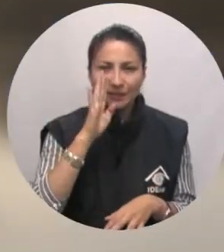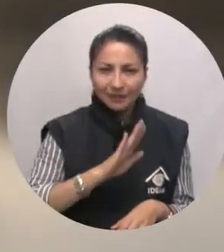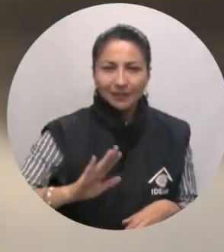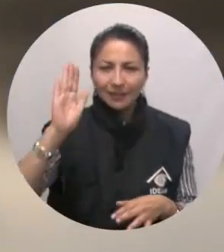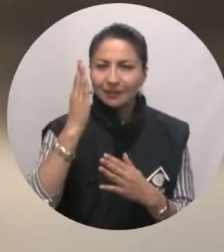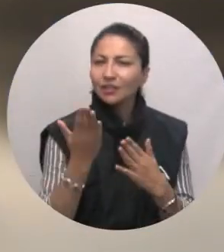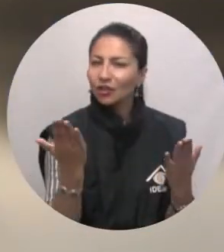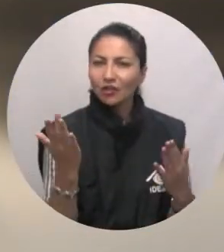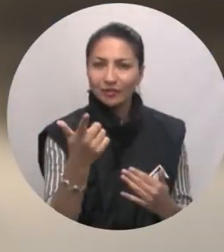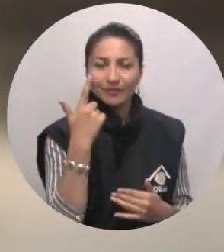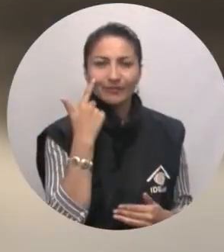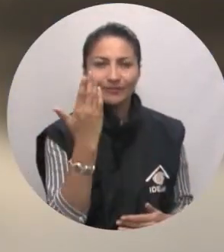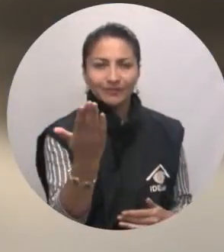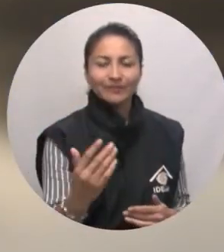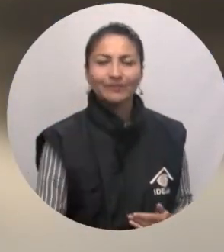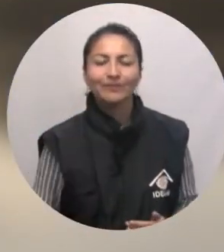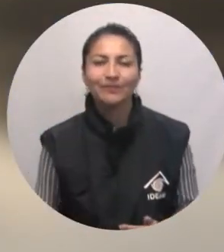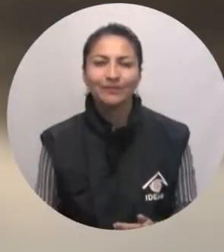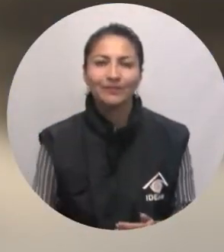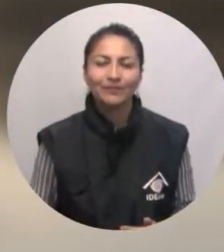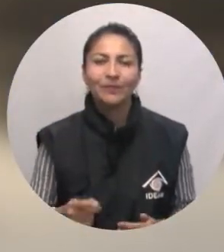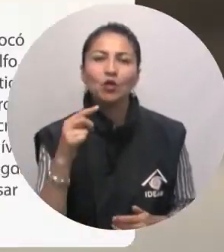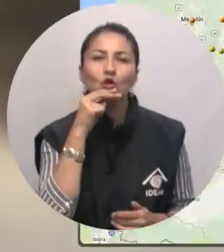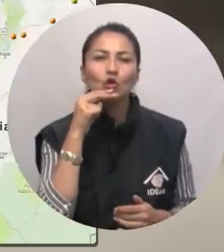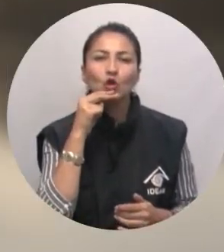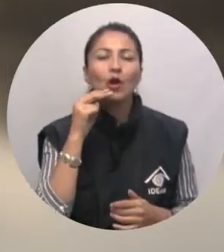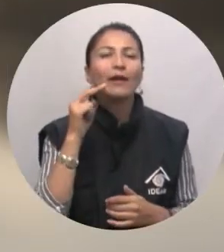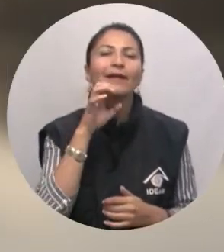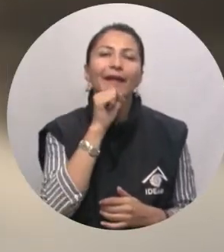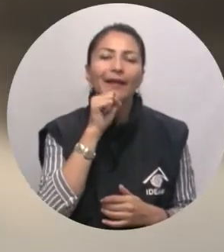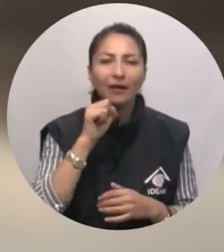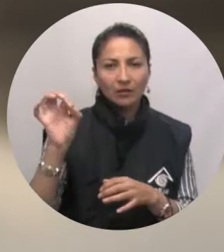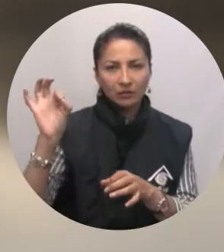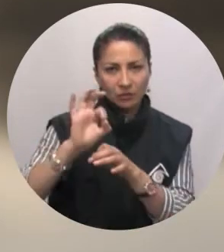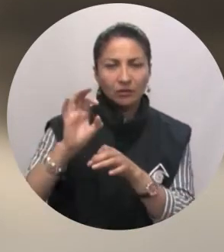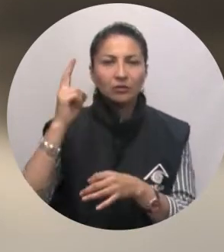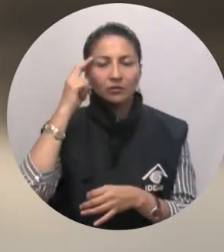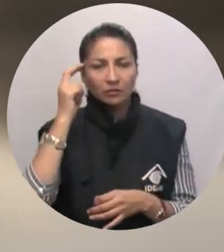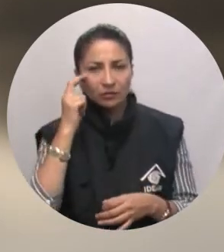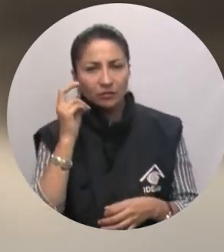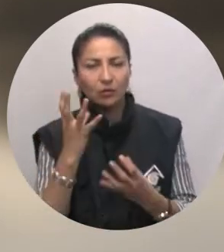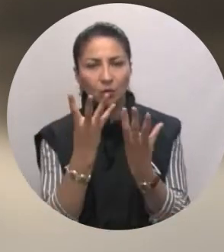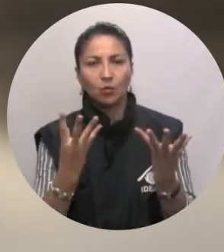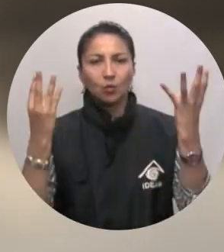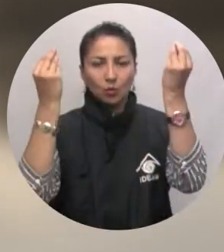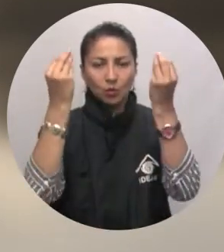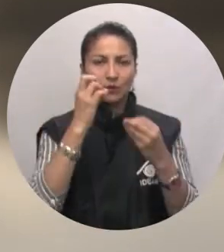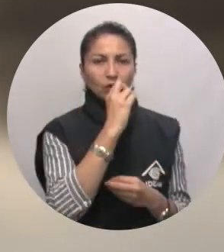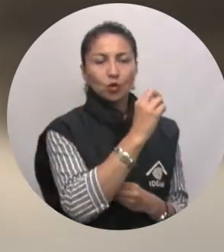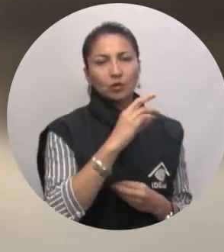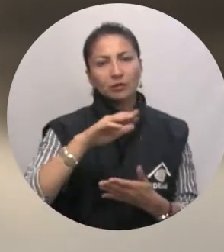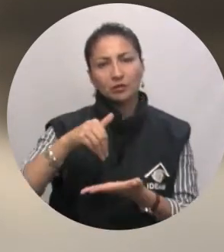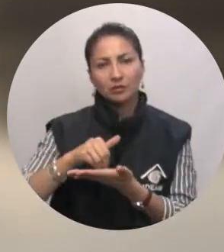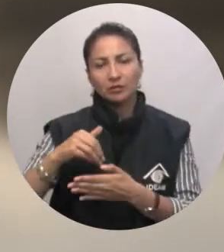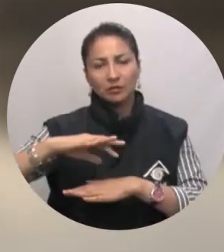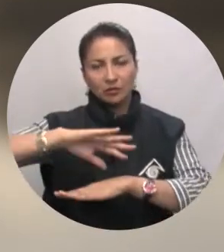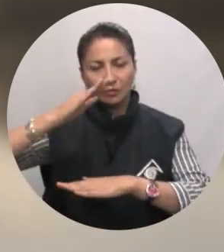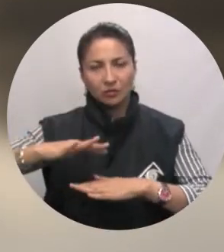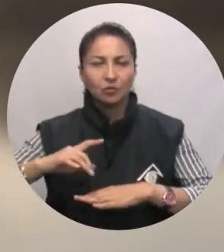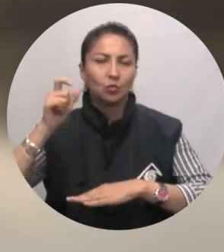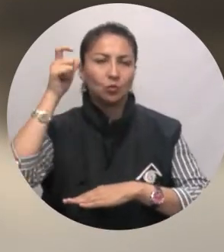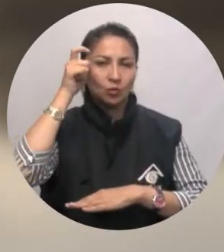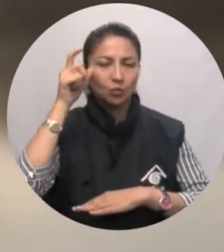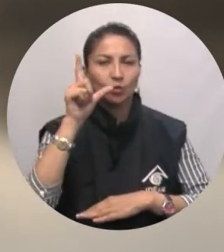a las principales alertas para hoy a nivel nacional. Alerta naranja por prescientes en el Chocó, Golfo de Urabá, Norte y Centro de Antioquia,